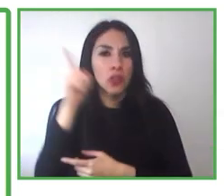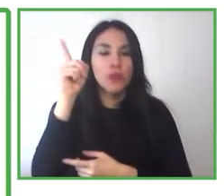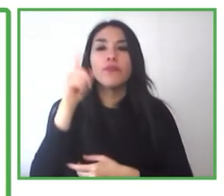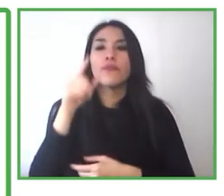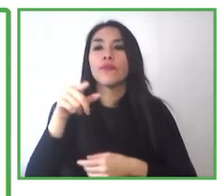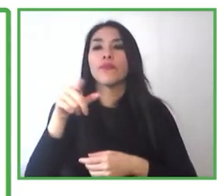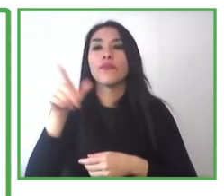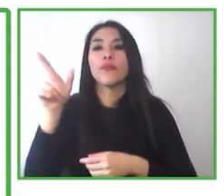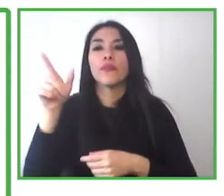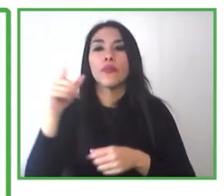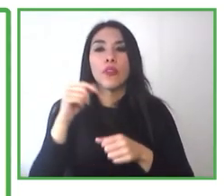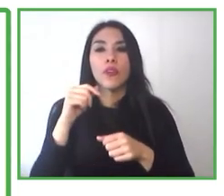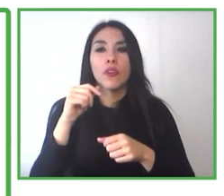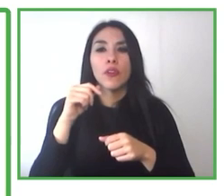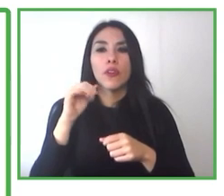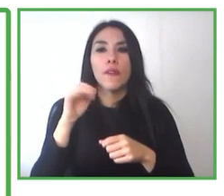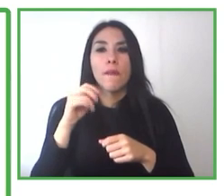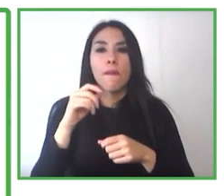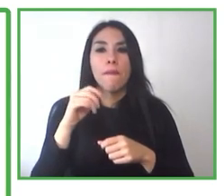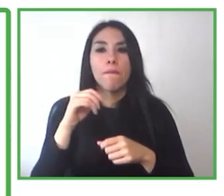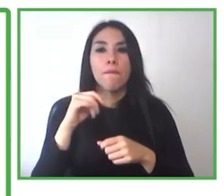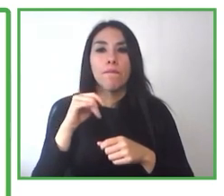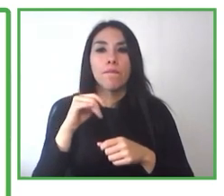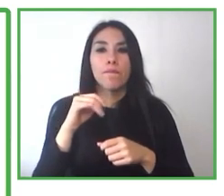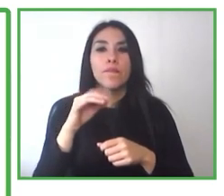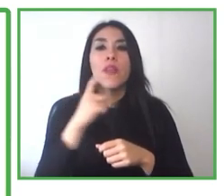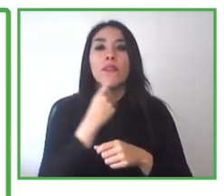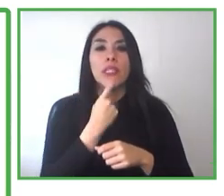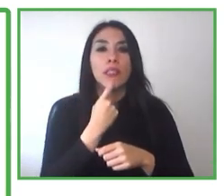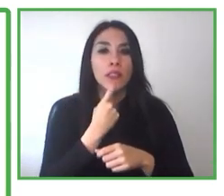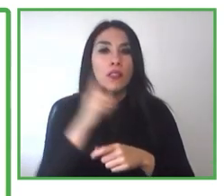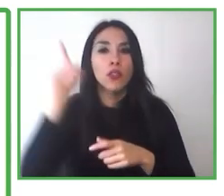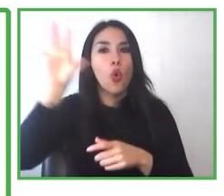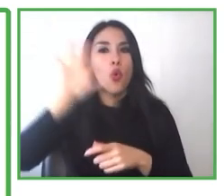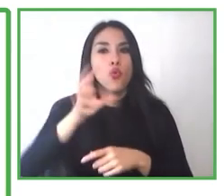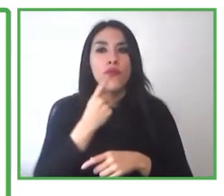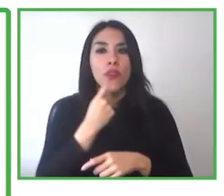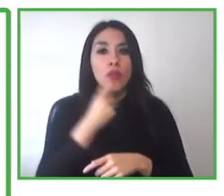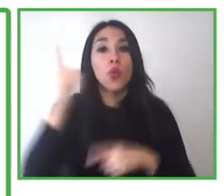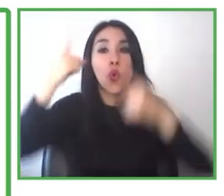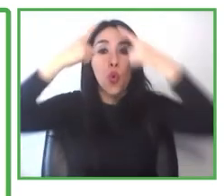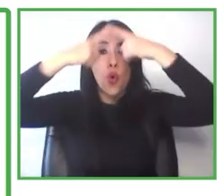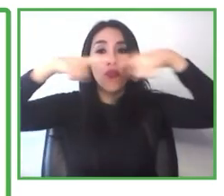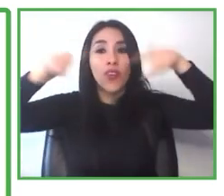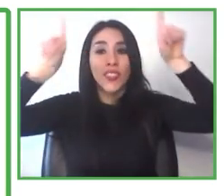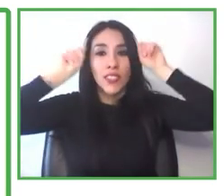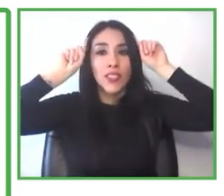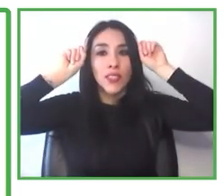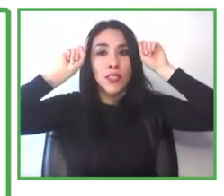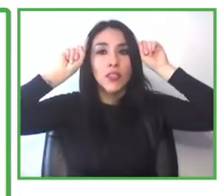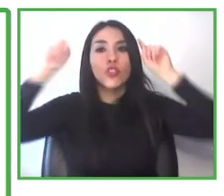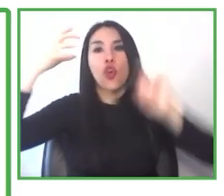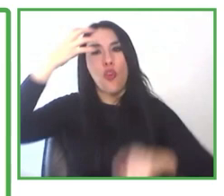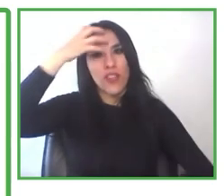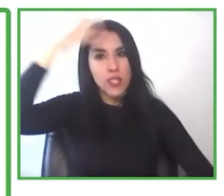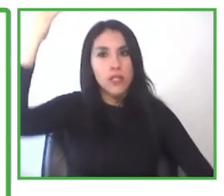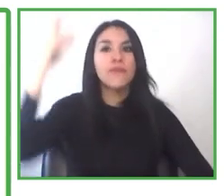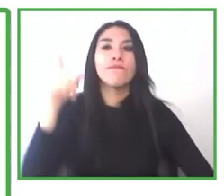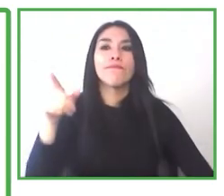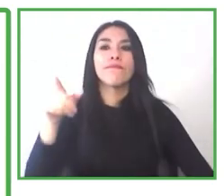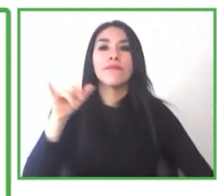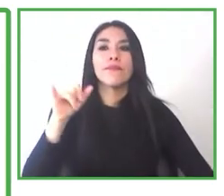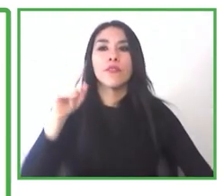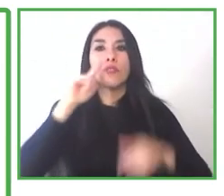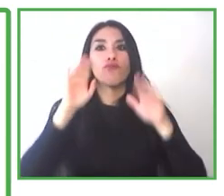del DIAC en Helsinki y hizo especialización en el bienestar de las familias. Realizó un intercambio en Santiago de Chile en la Universidad